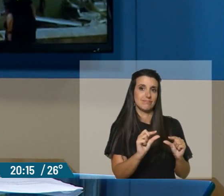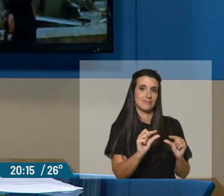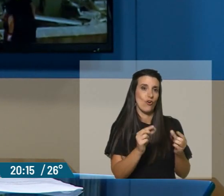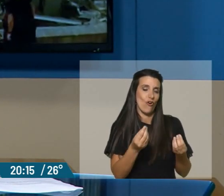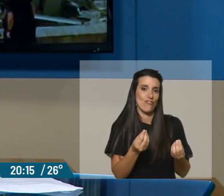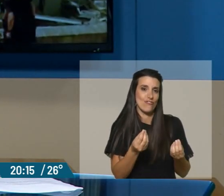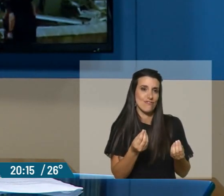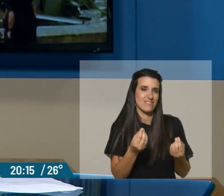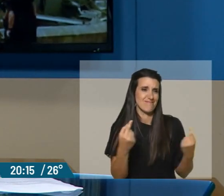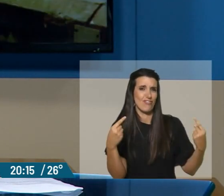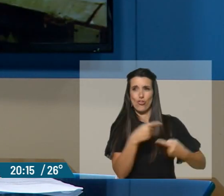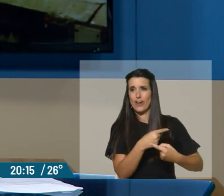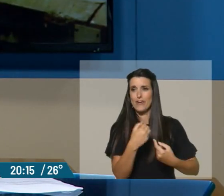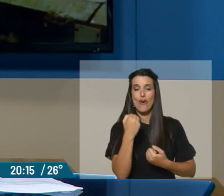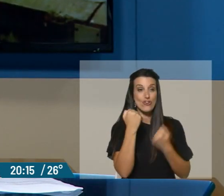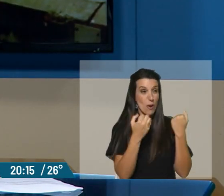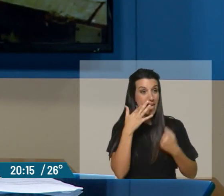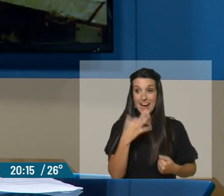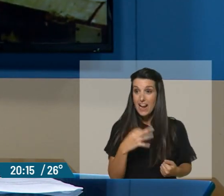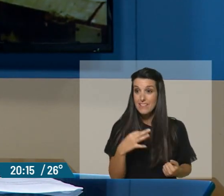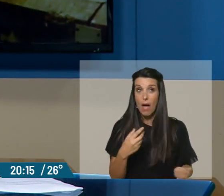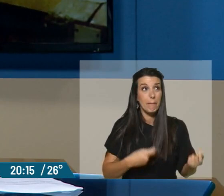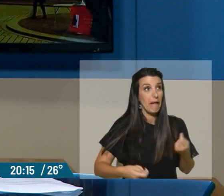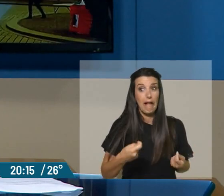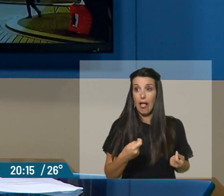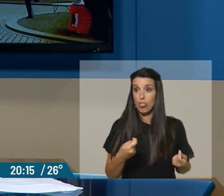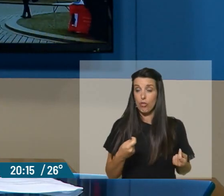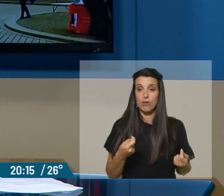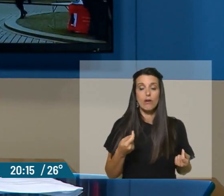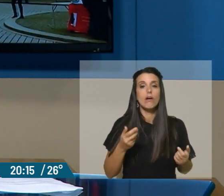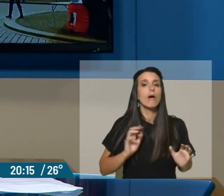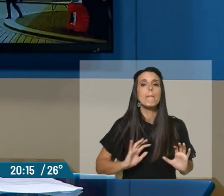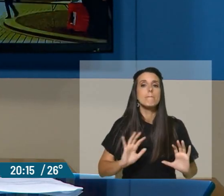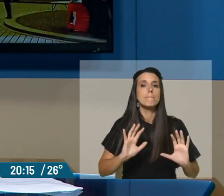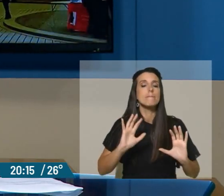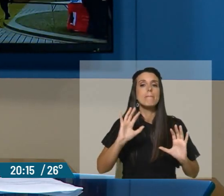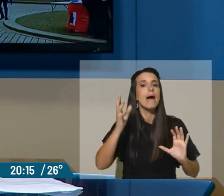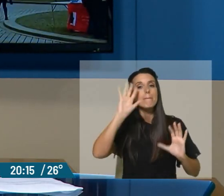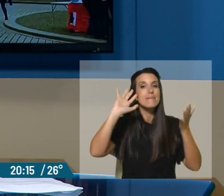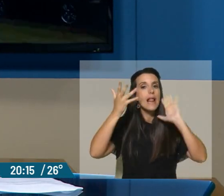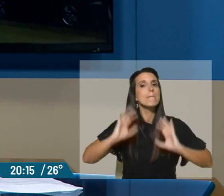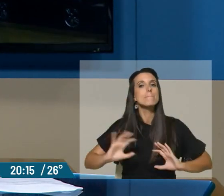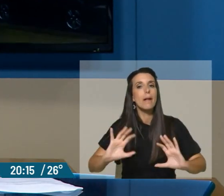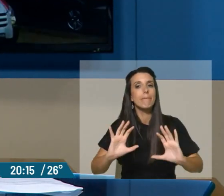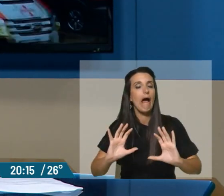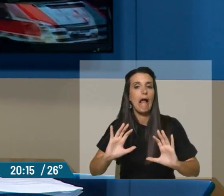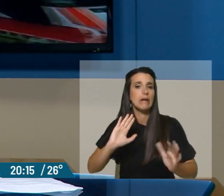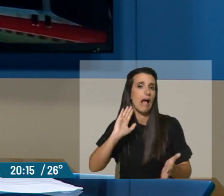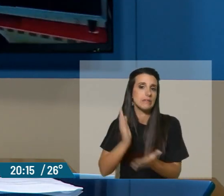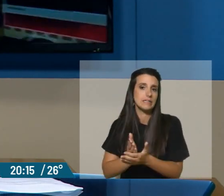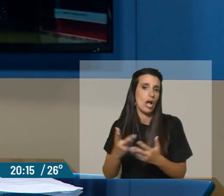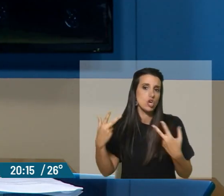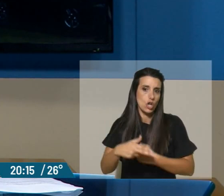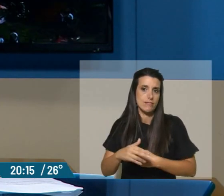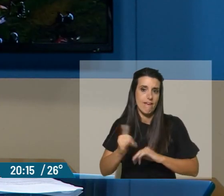que la economía, la realidad, el mercado, le exigen. Milley está preparando a los argentinos, entonces, para un ajuste fiscal, que se va a ver,